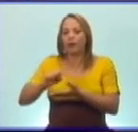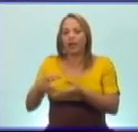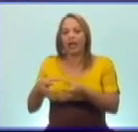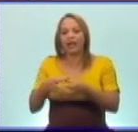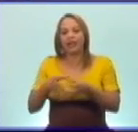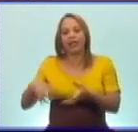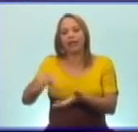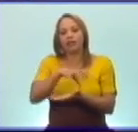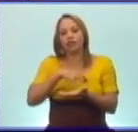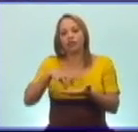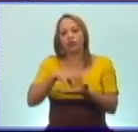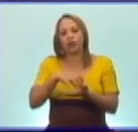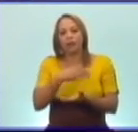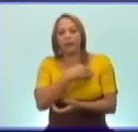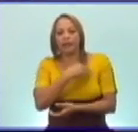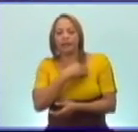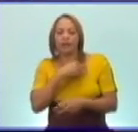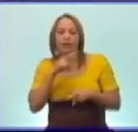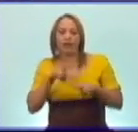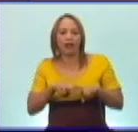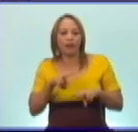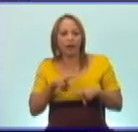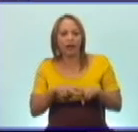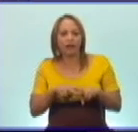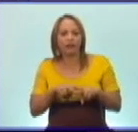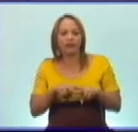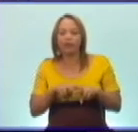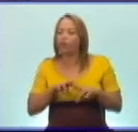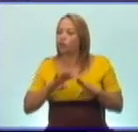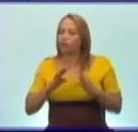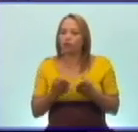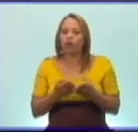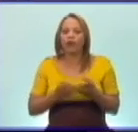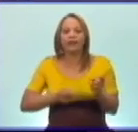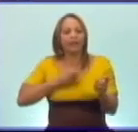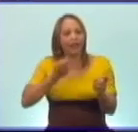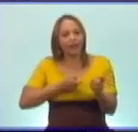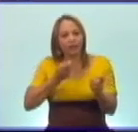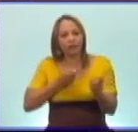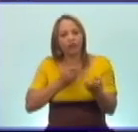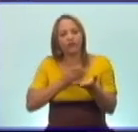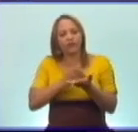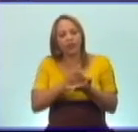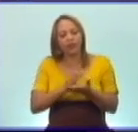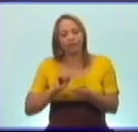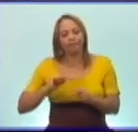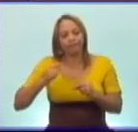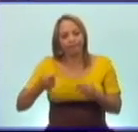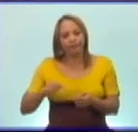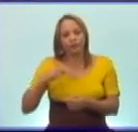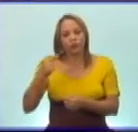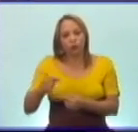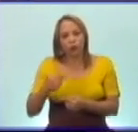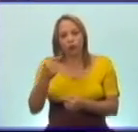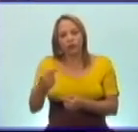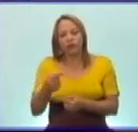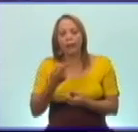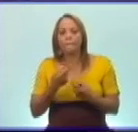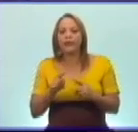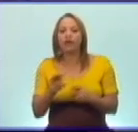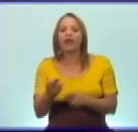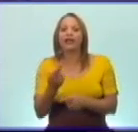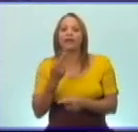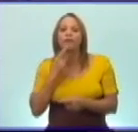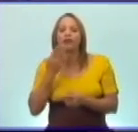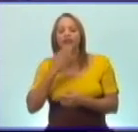la zona de militar en La Habana. Y esa escala de agresiones sigue constantemente, pero la respuesta de